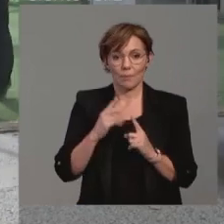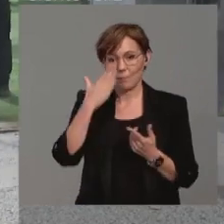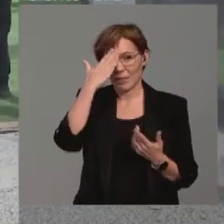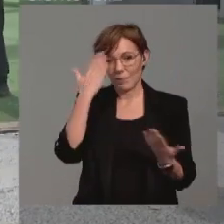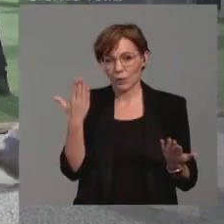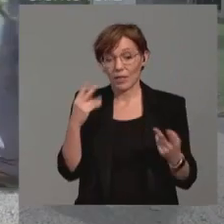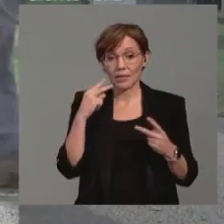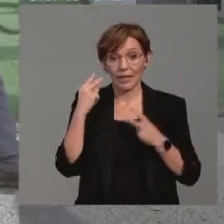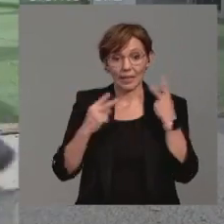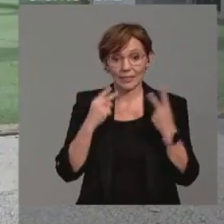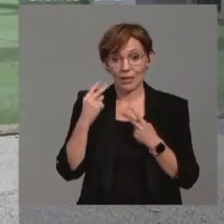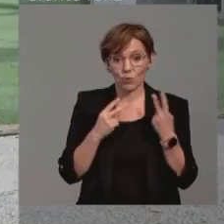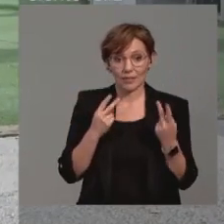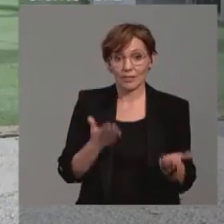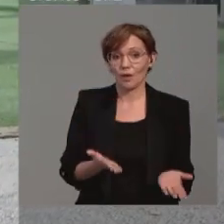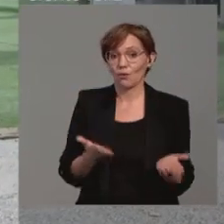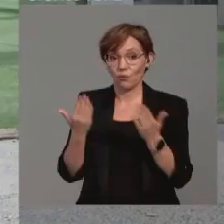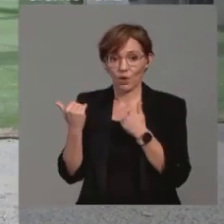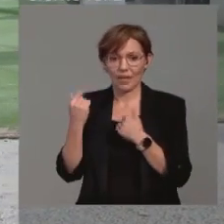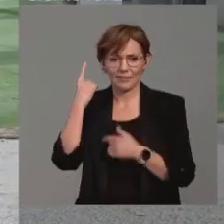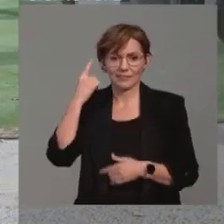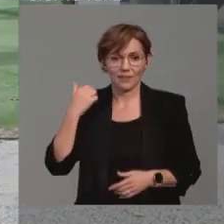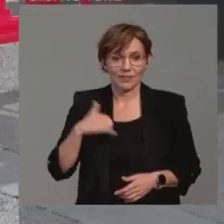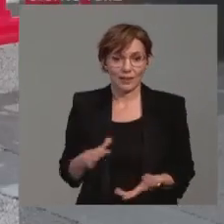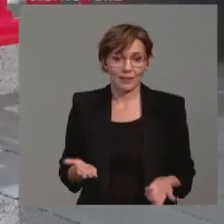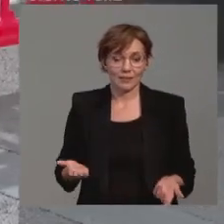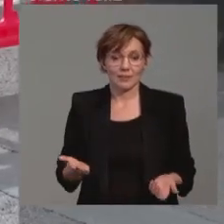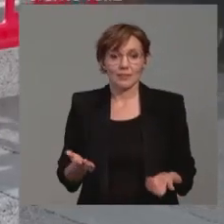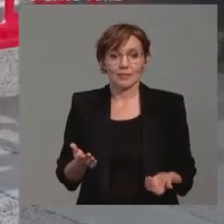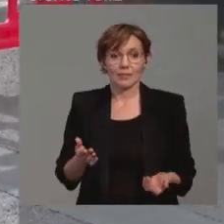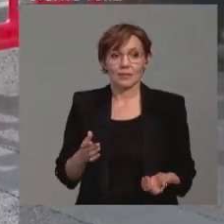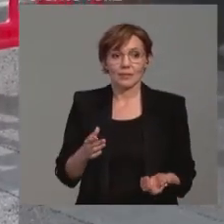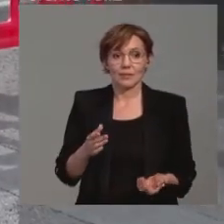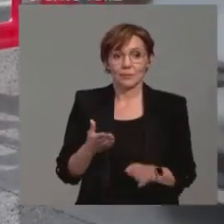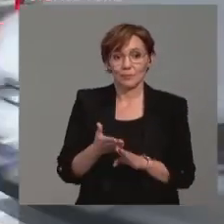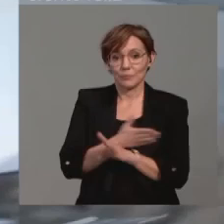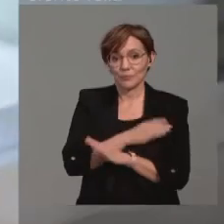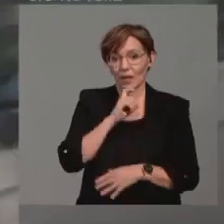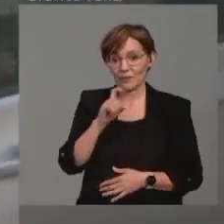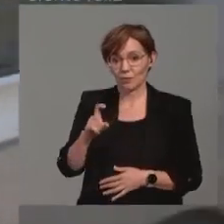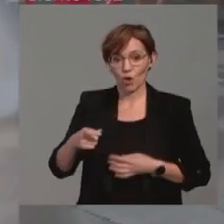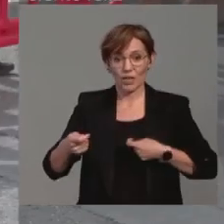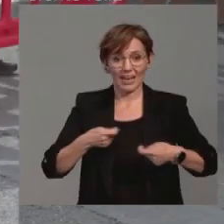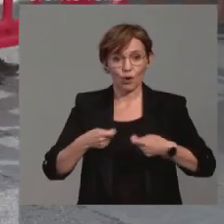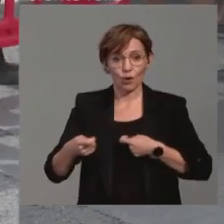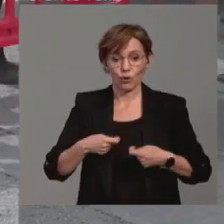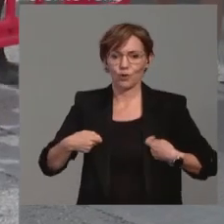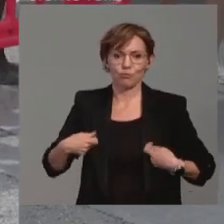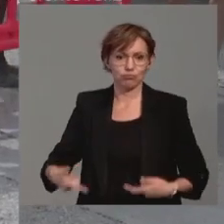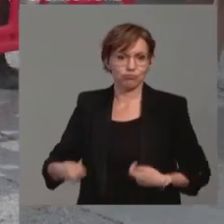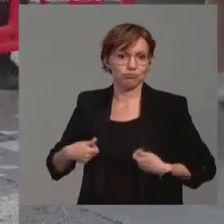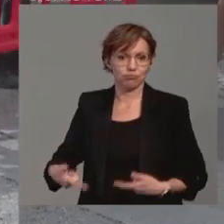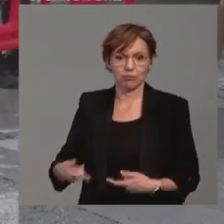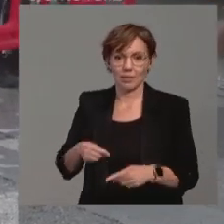restaurante vaya fuera, para ir fuera o no, que tenían claro que sí. Ha sido el preaviso, pues porque todo negocio lleva una inversión muy potente